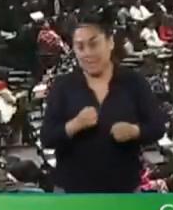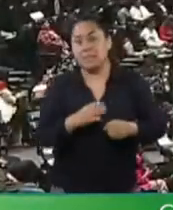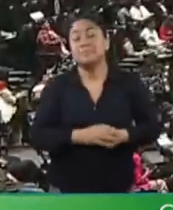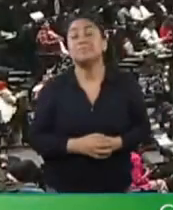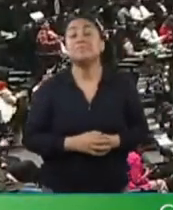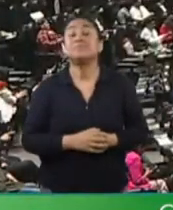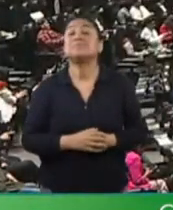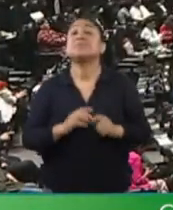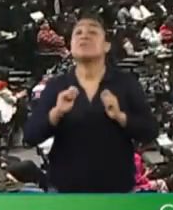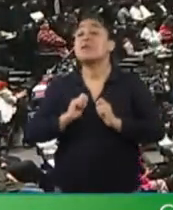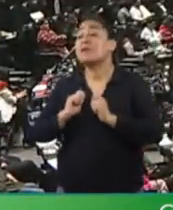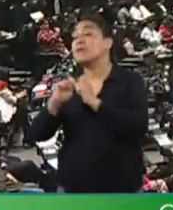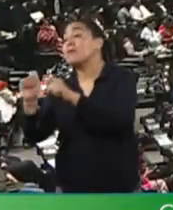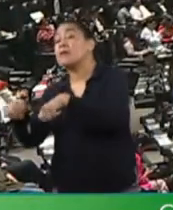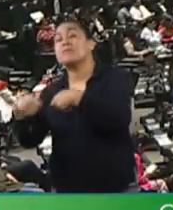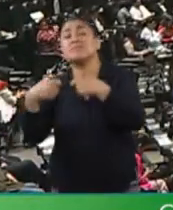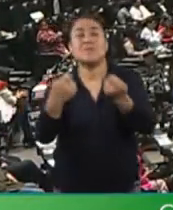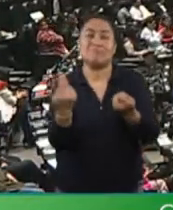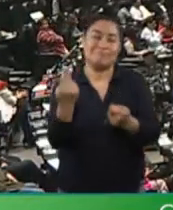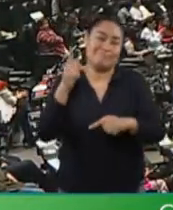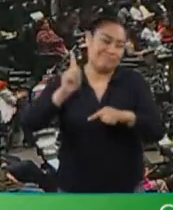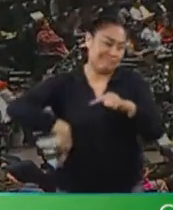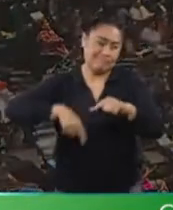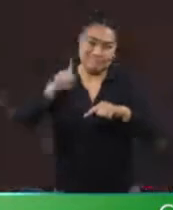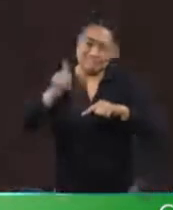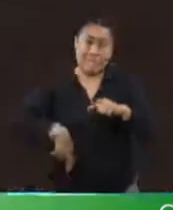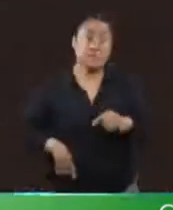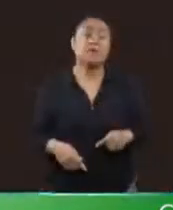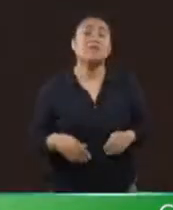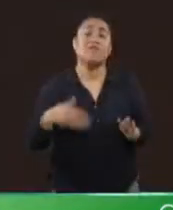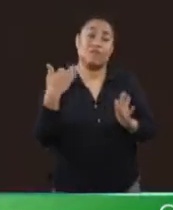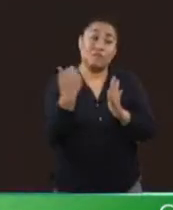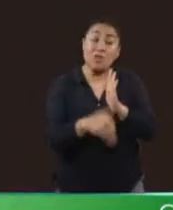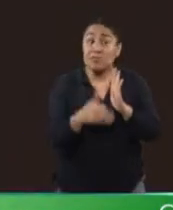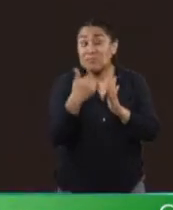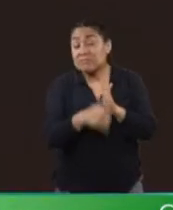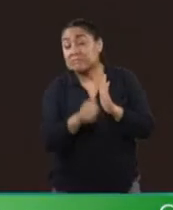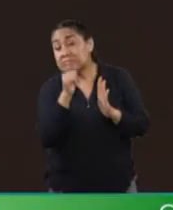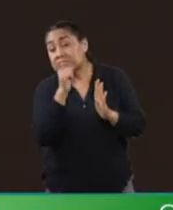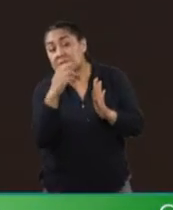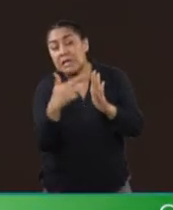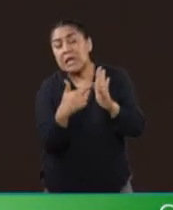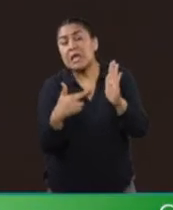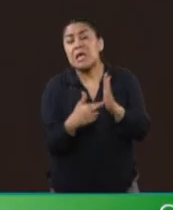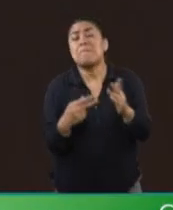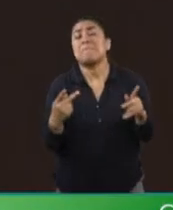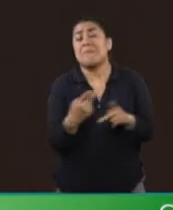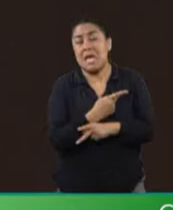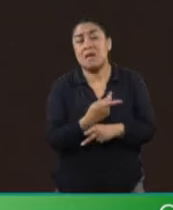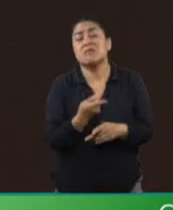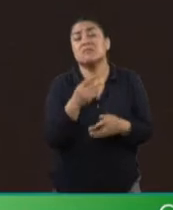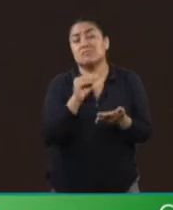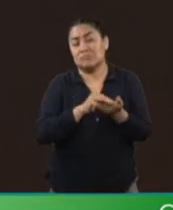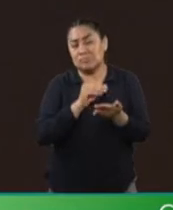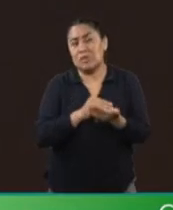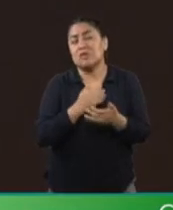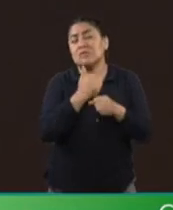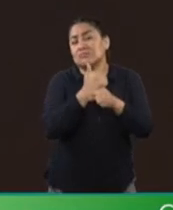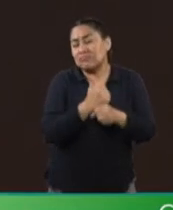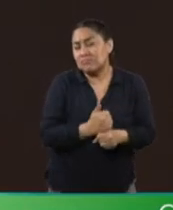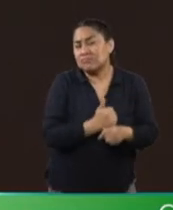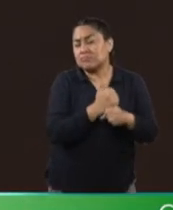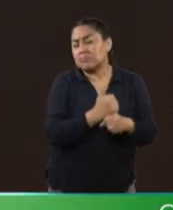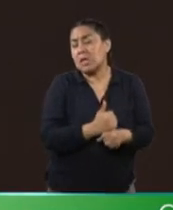intermediarios es crucial. La falta de regulación ha permitido que el ciclo de explotación continúe, lo que va